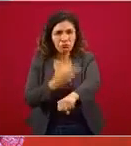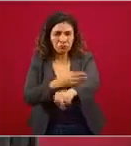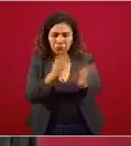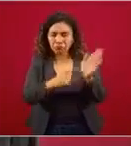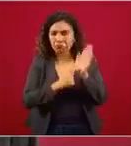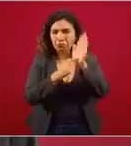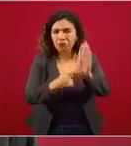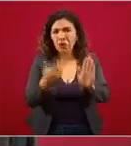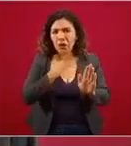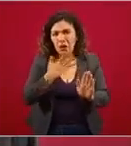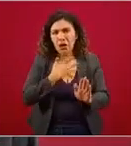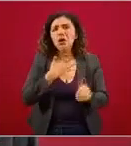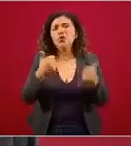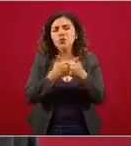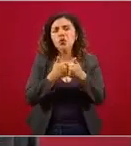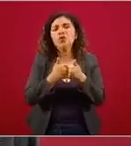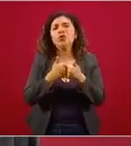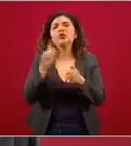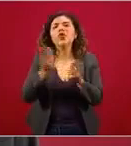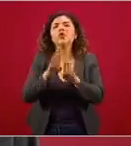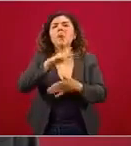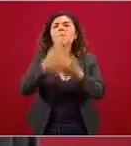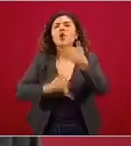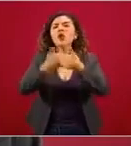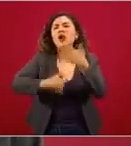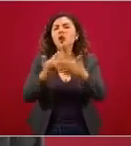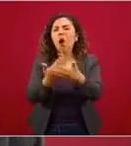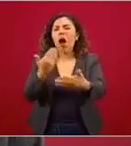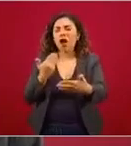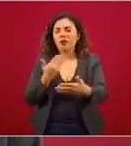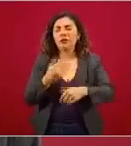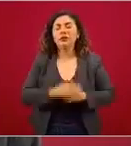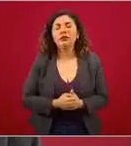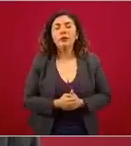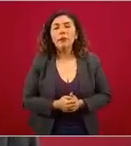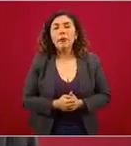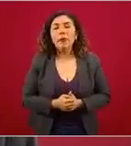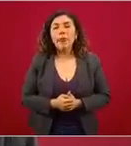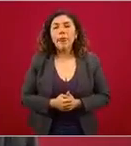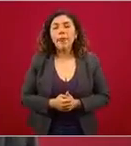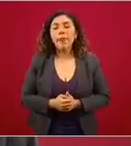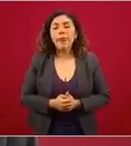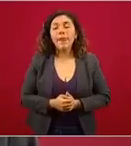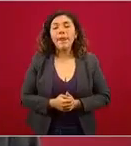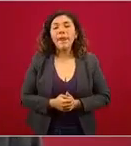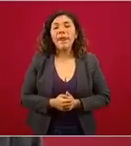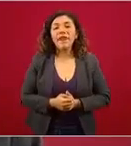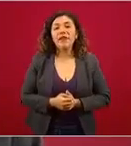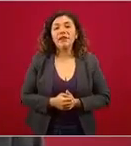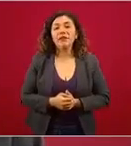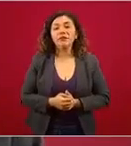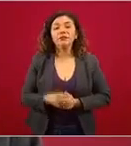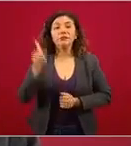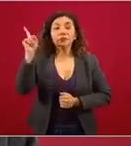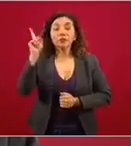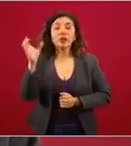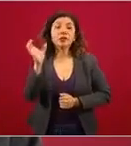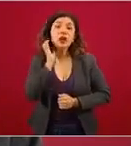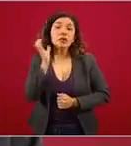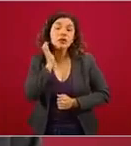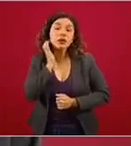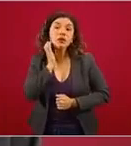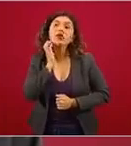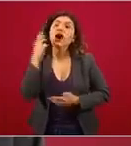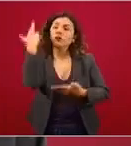el anteproyecto. Y en la Cámara se revisa,